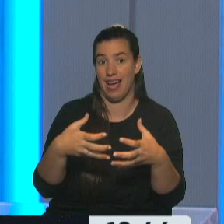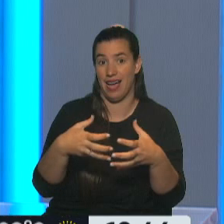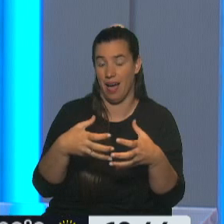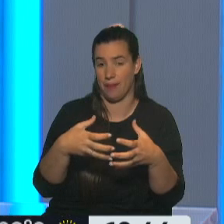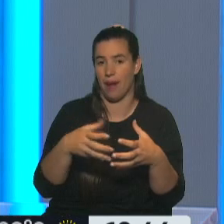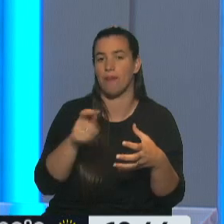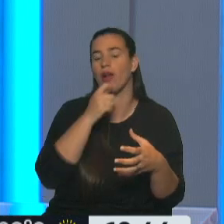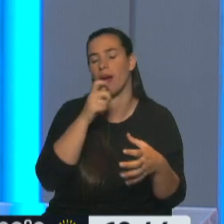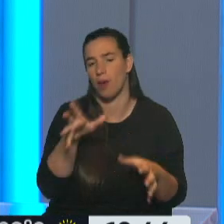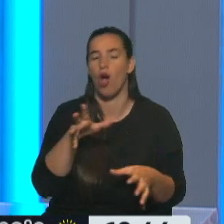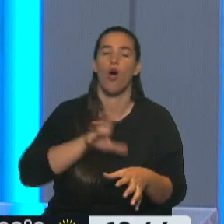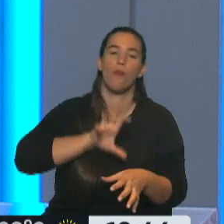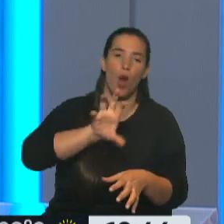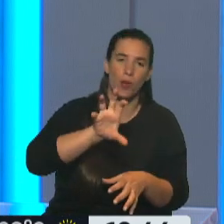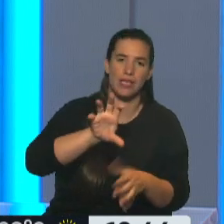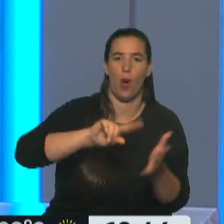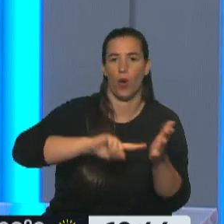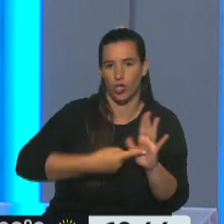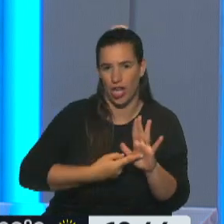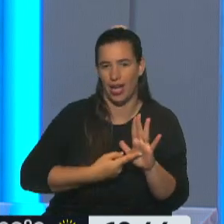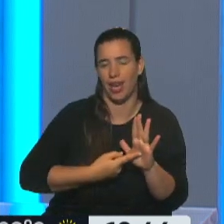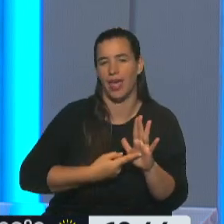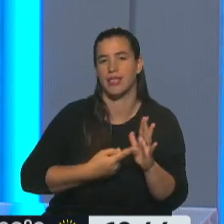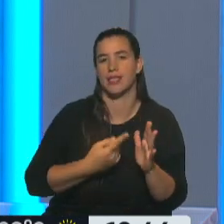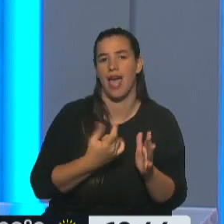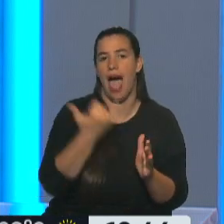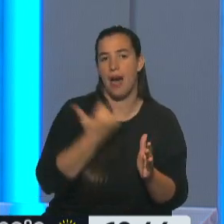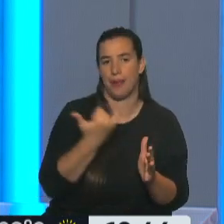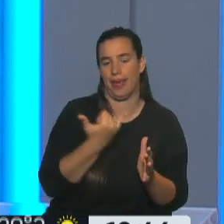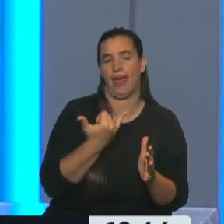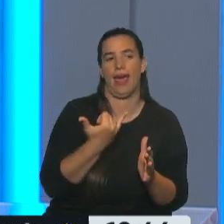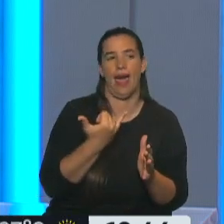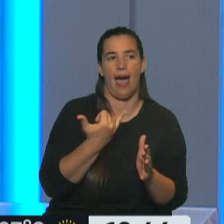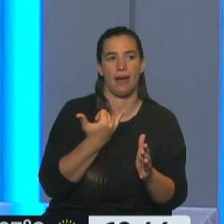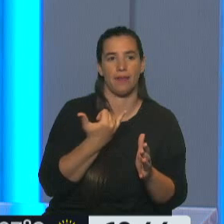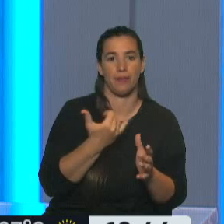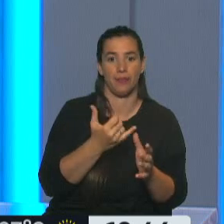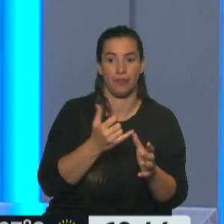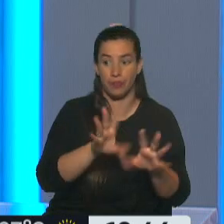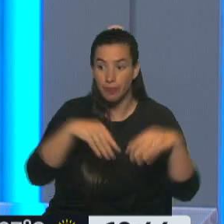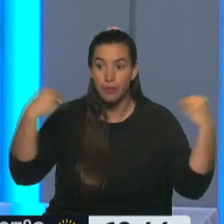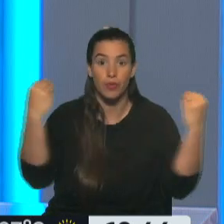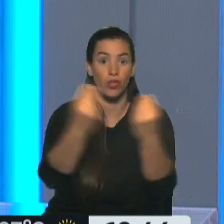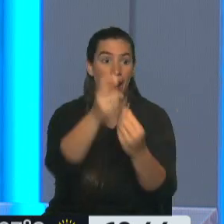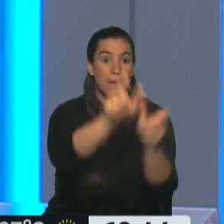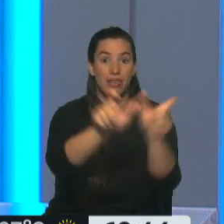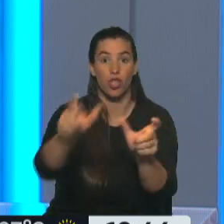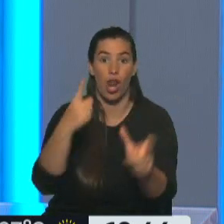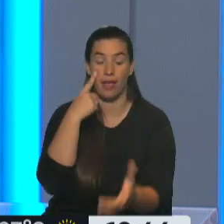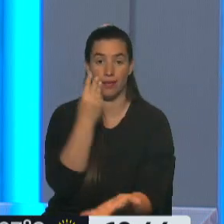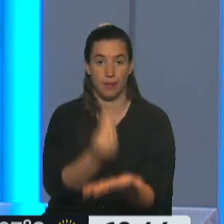si hasta ahora la provincia de Buenos Aires tenía una cantidad proporcional por habitante, que de hecho después terminaba teniendo